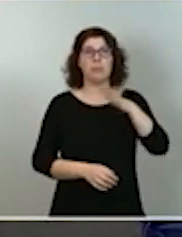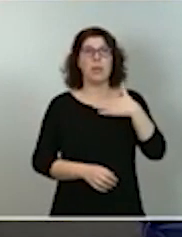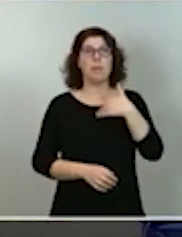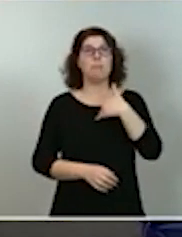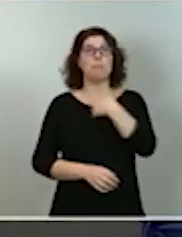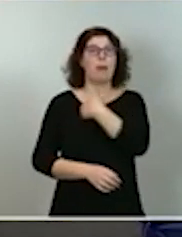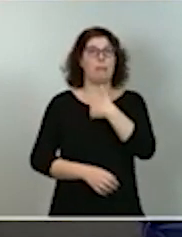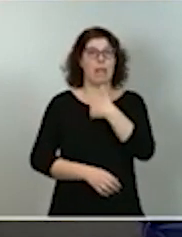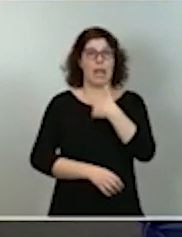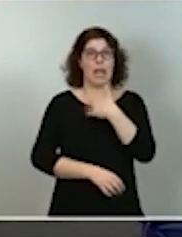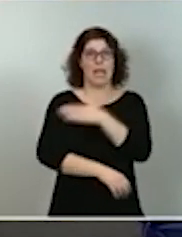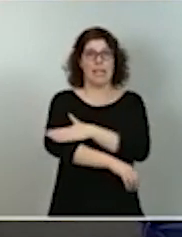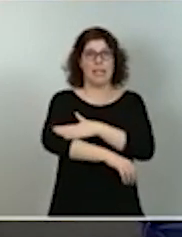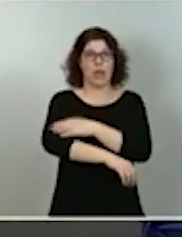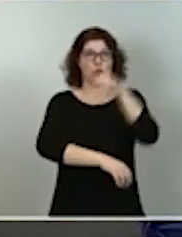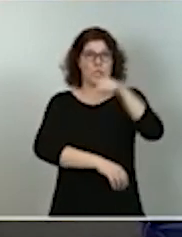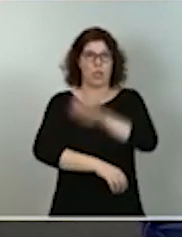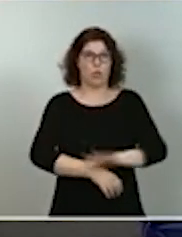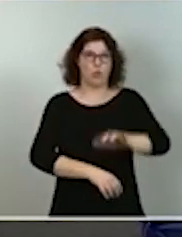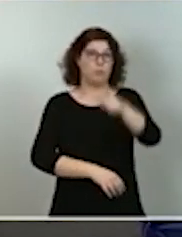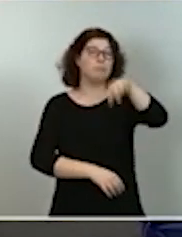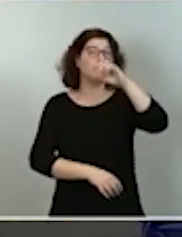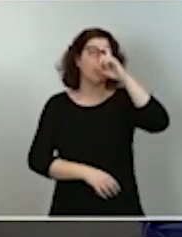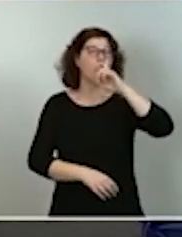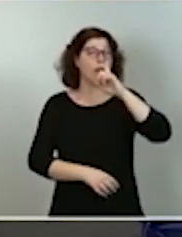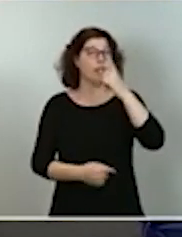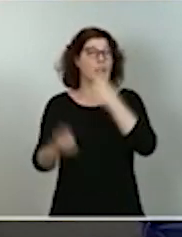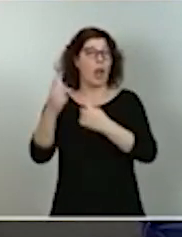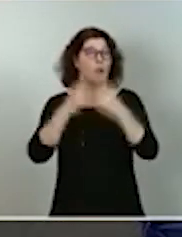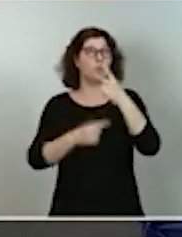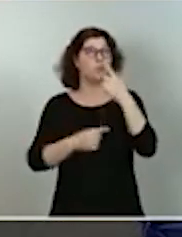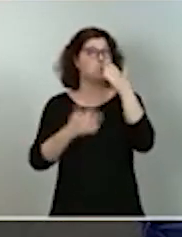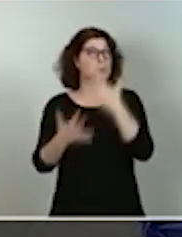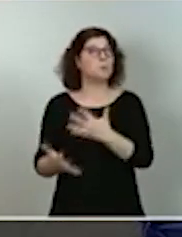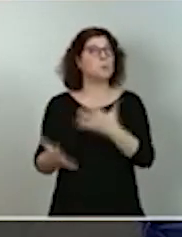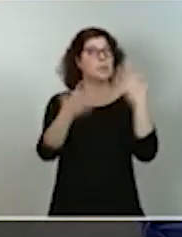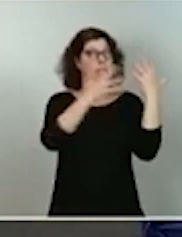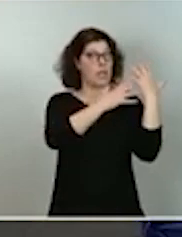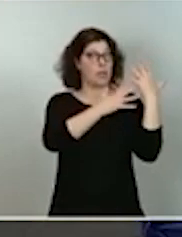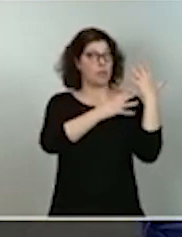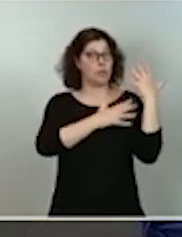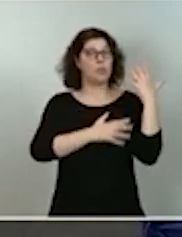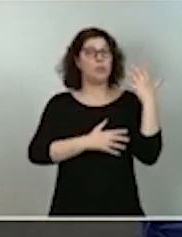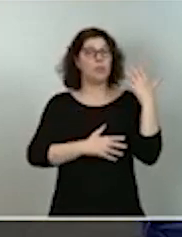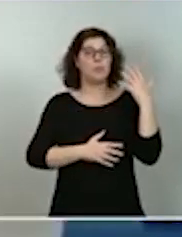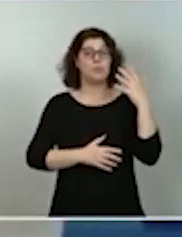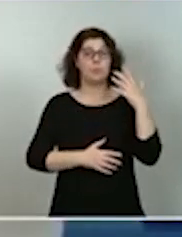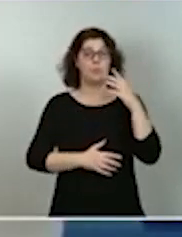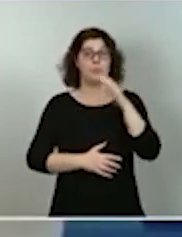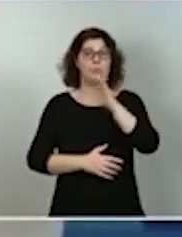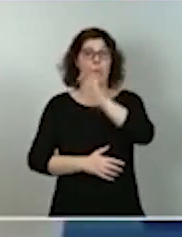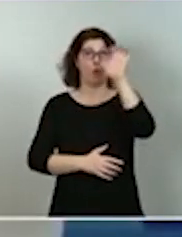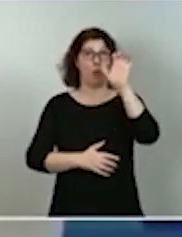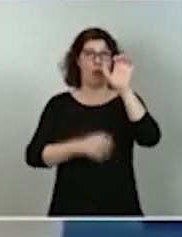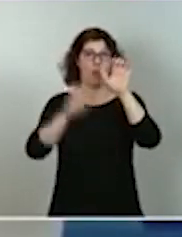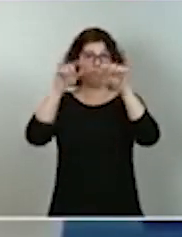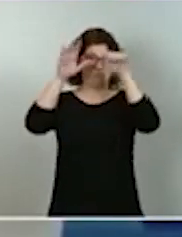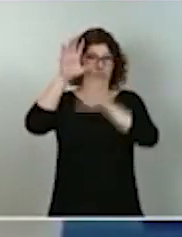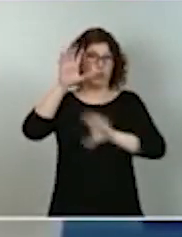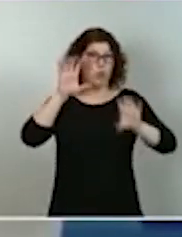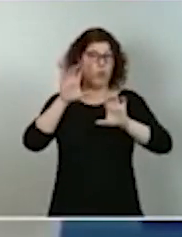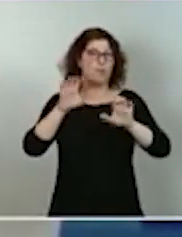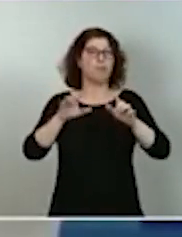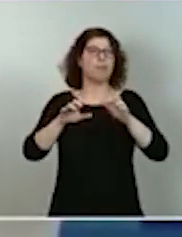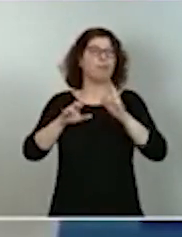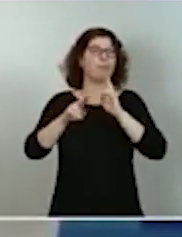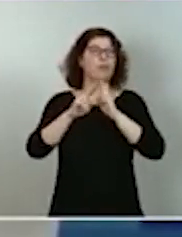Si recuerdan algunos de ustedes, hace diez años a los Estados del Sur de Europa se nos llegó a llamar PICS. Se